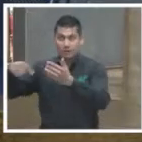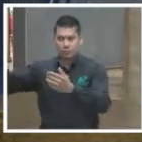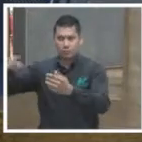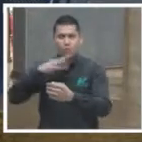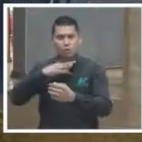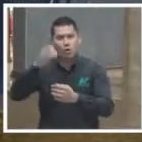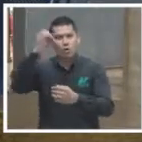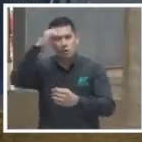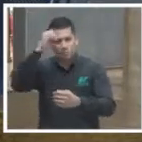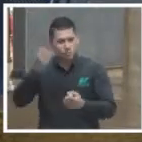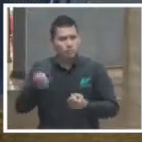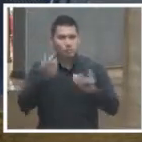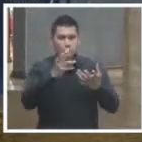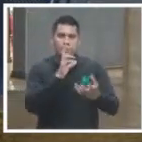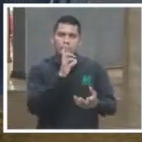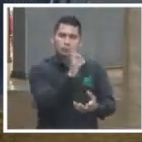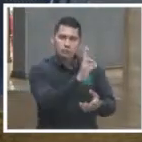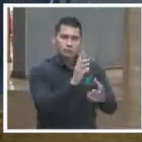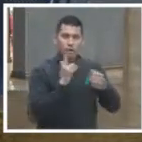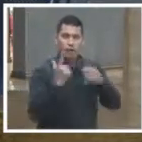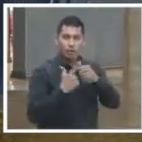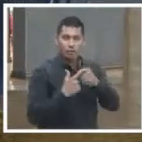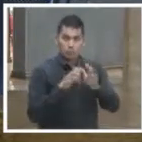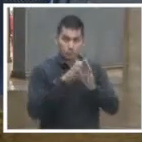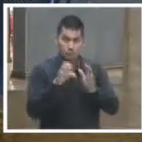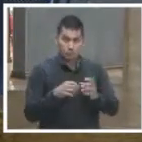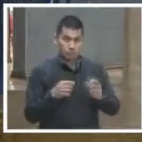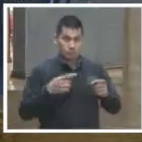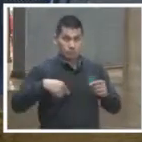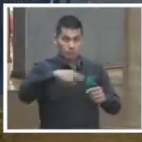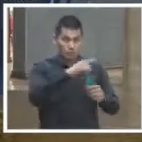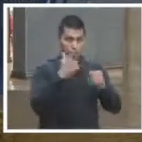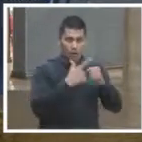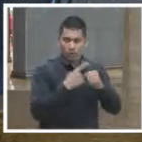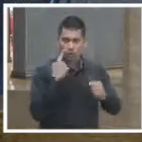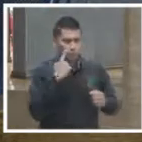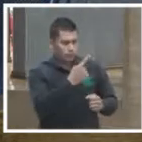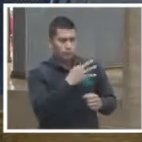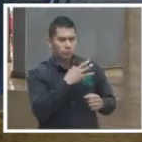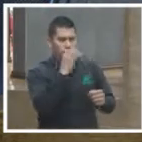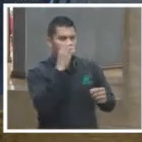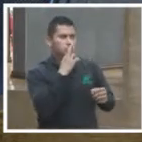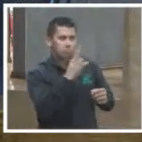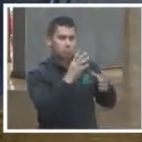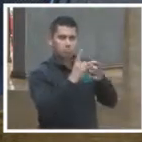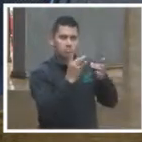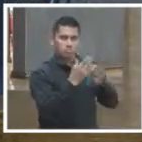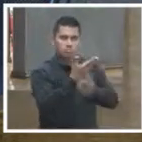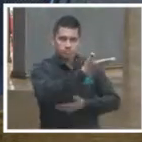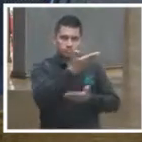de responder a cualquier opinión expresada públicamente y también de que le responda.